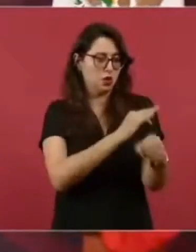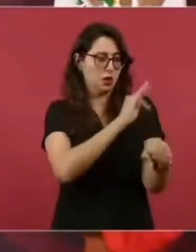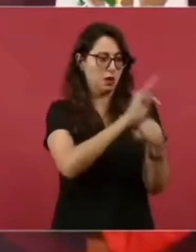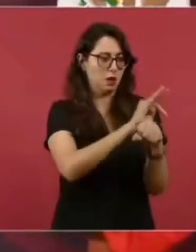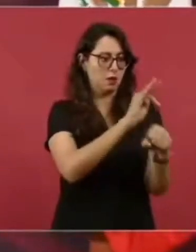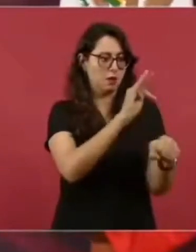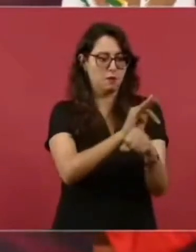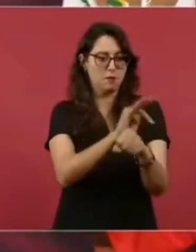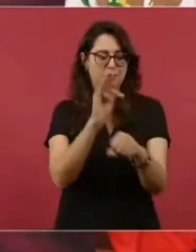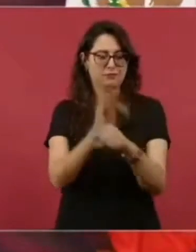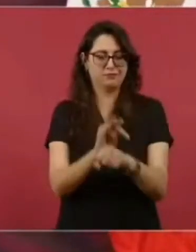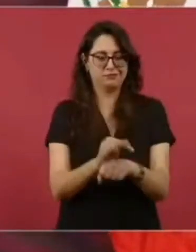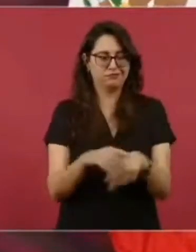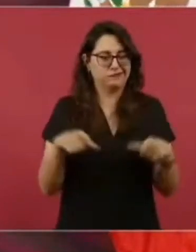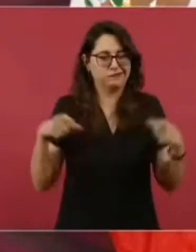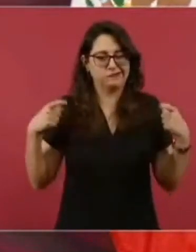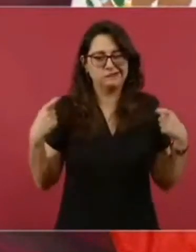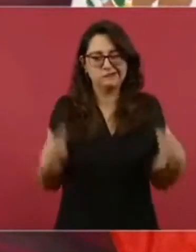grandes